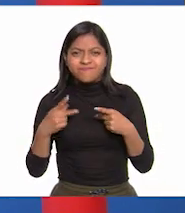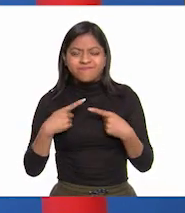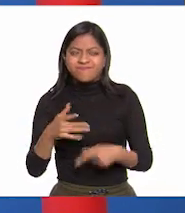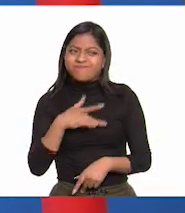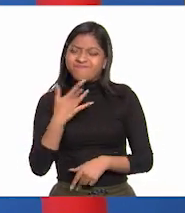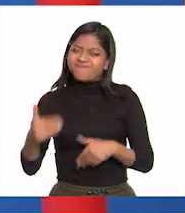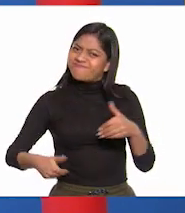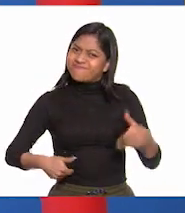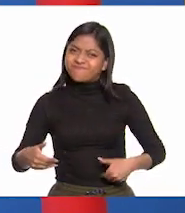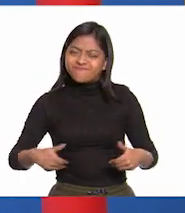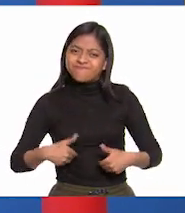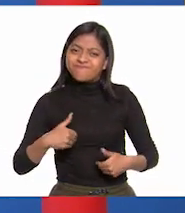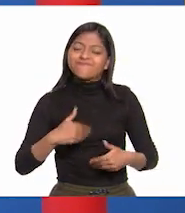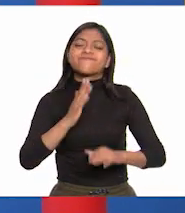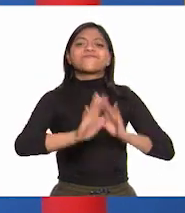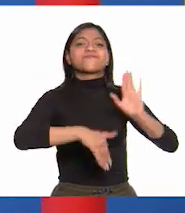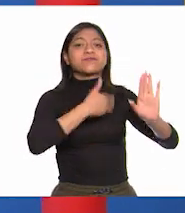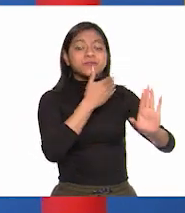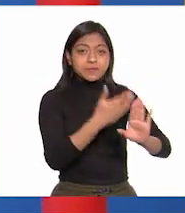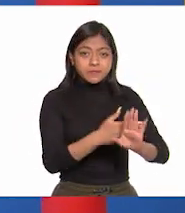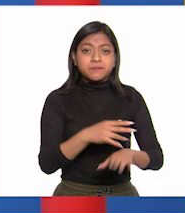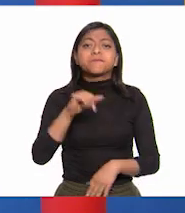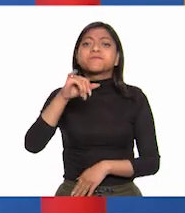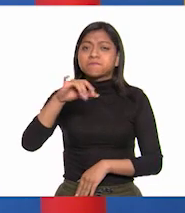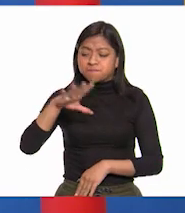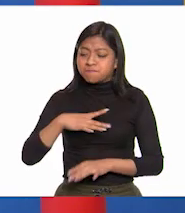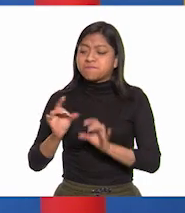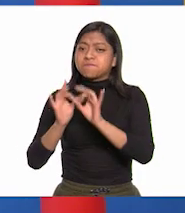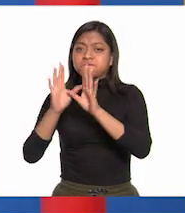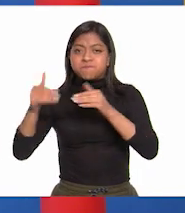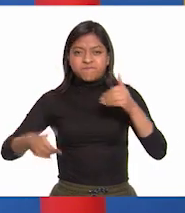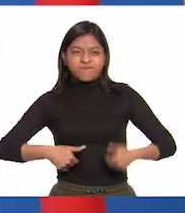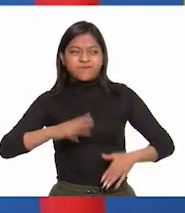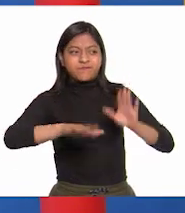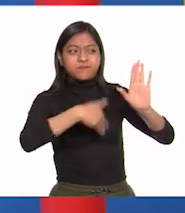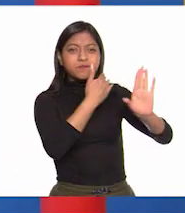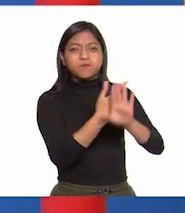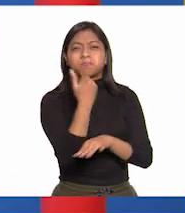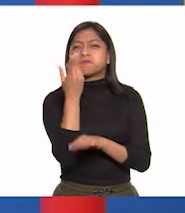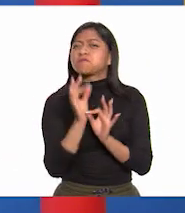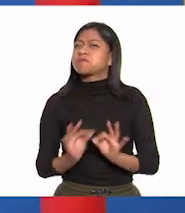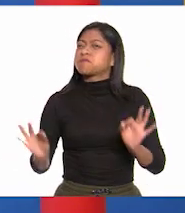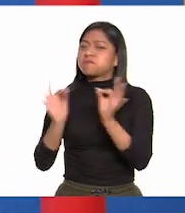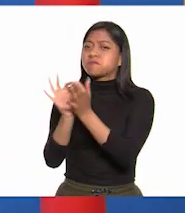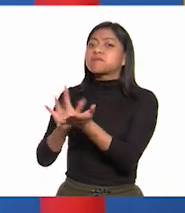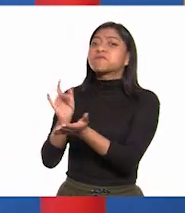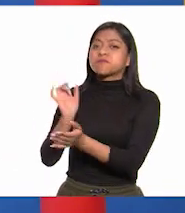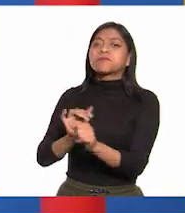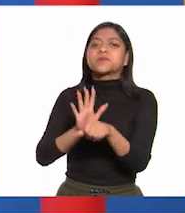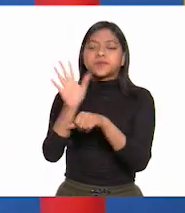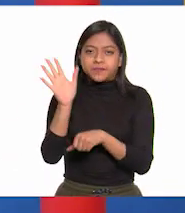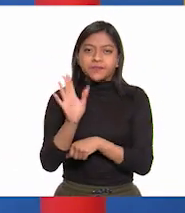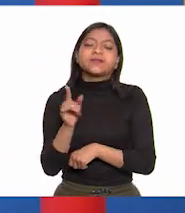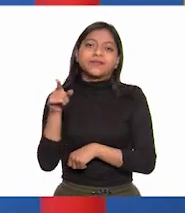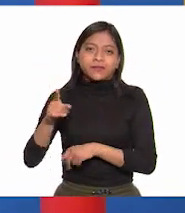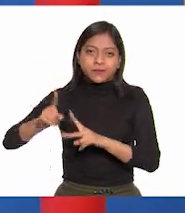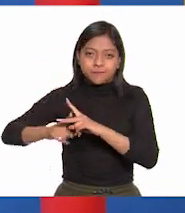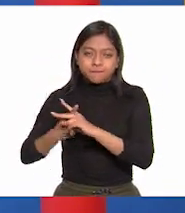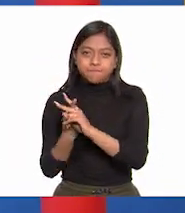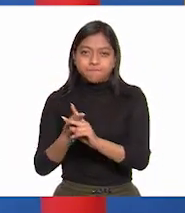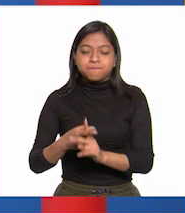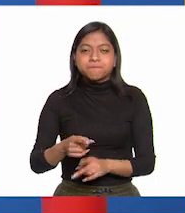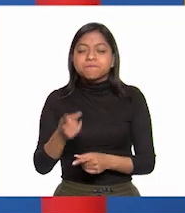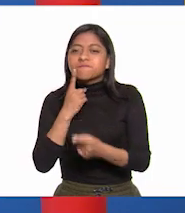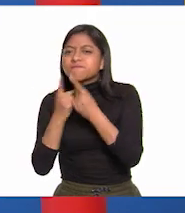Sin embargo, a pesar de que hubo varios, uno de los que marcaron cambios muy importantes fue el que inició con una